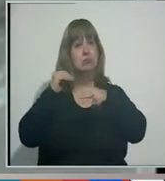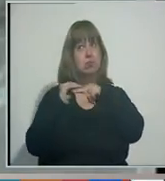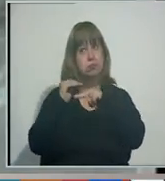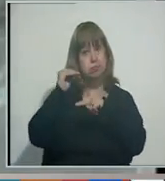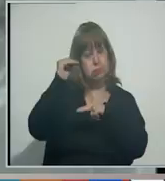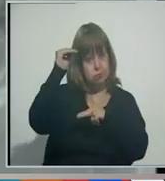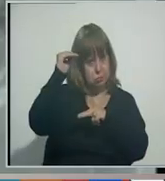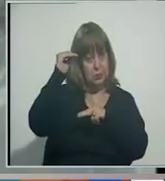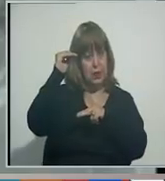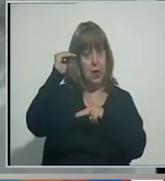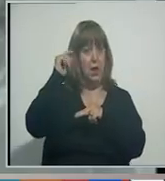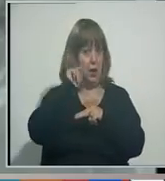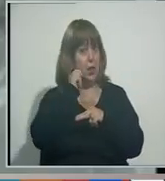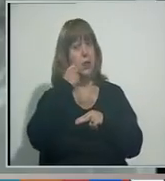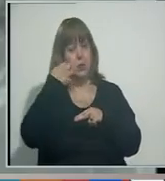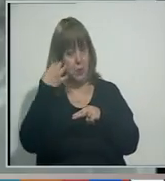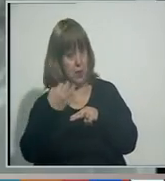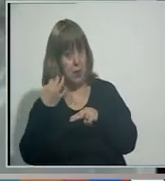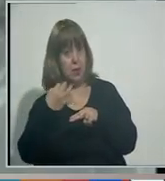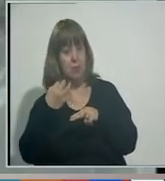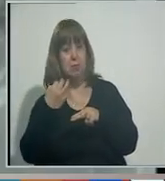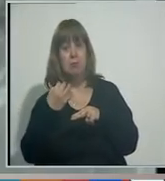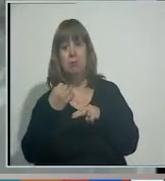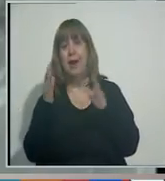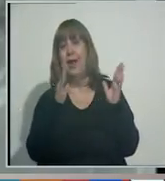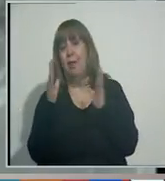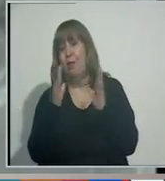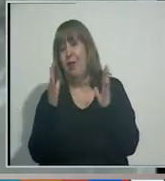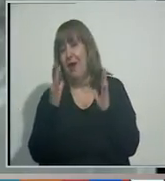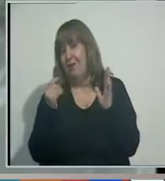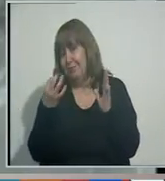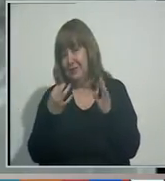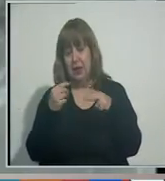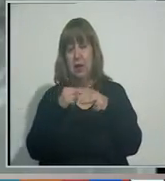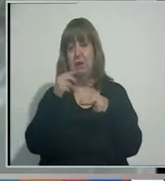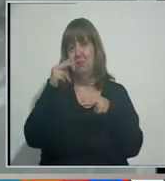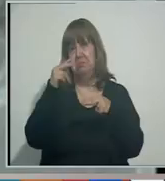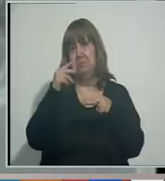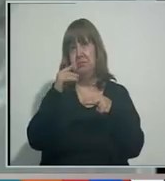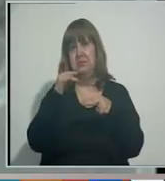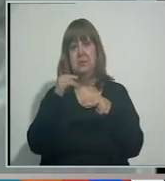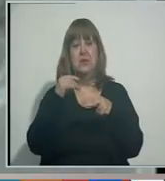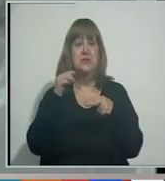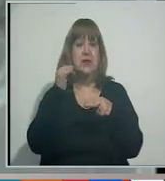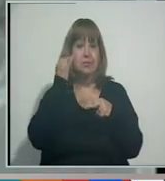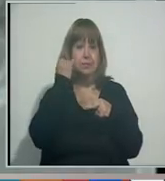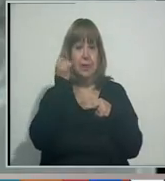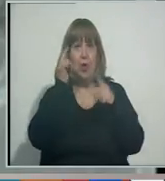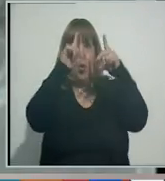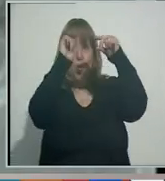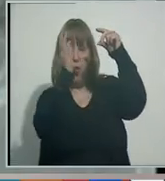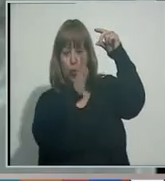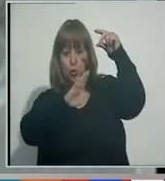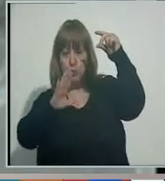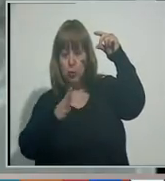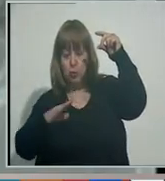que no va a ser desagradable, teniendo en cuenta la época del año que estamos transitando, ya promediando el otoño. No detectamos